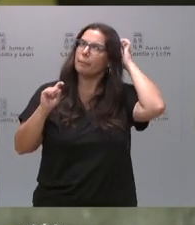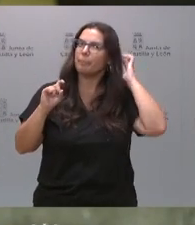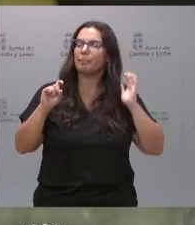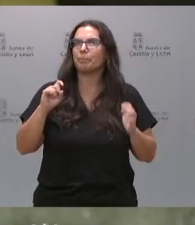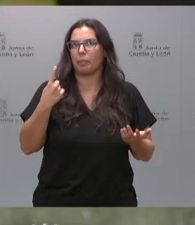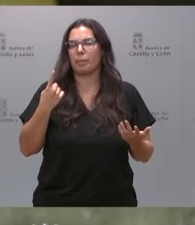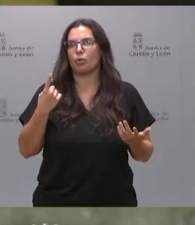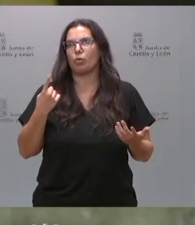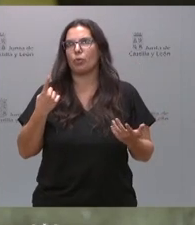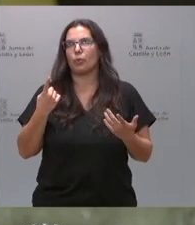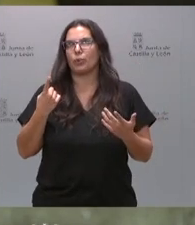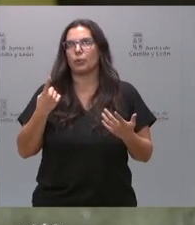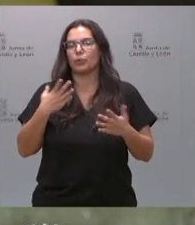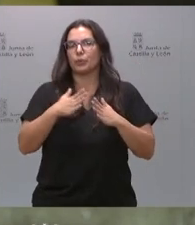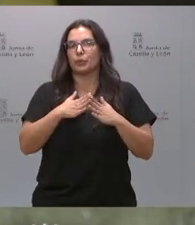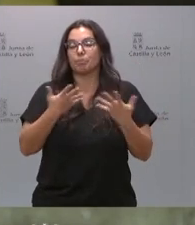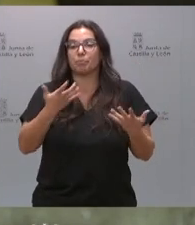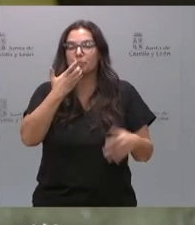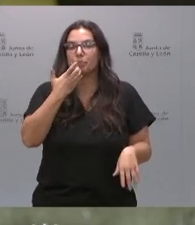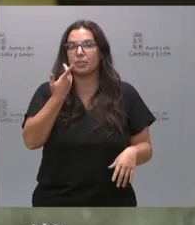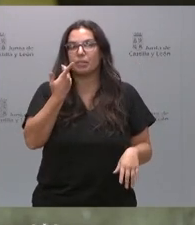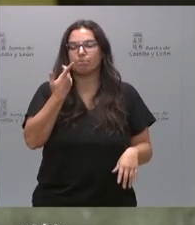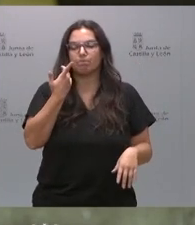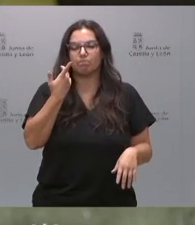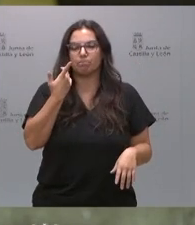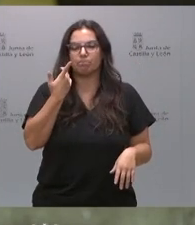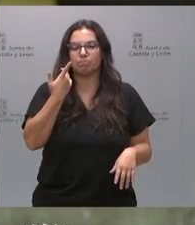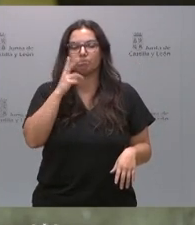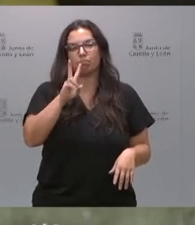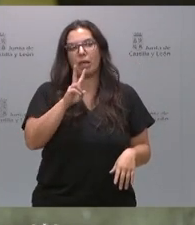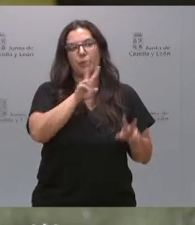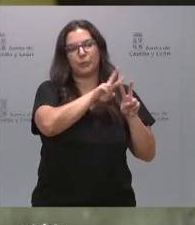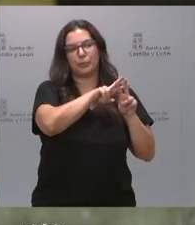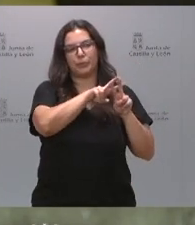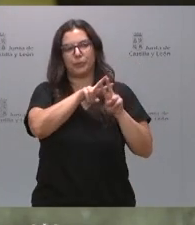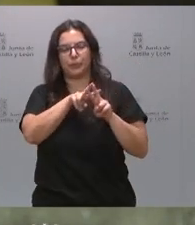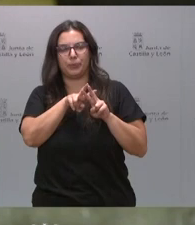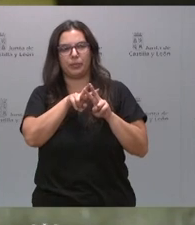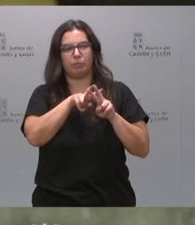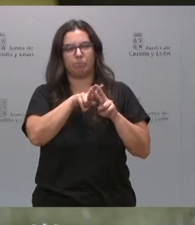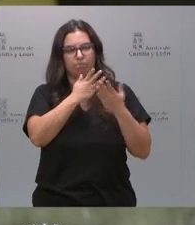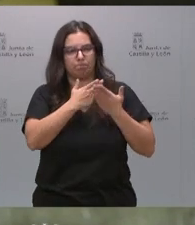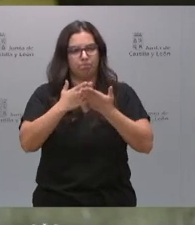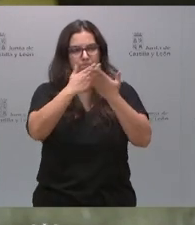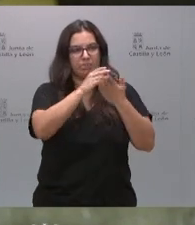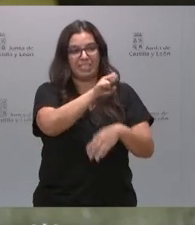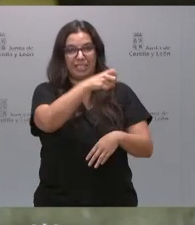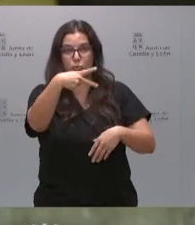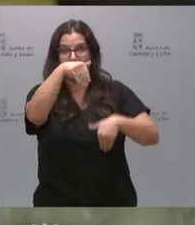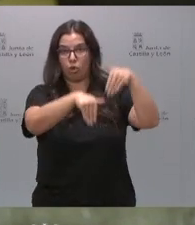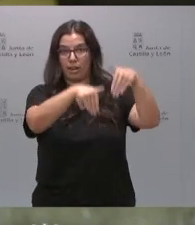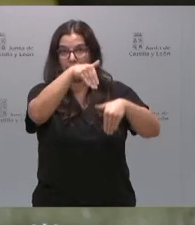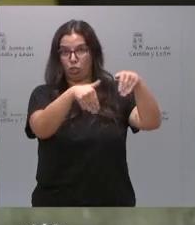cuando uno analiza los resultados de las elecciones,